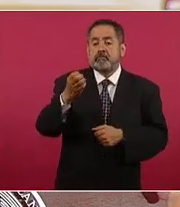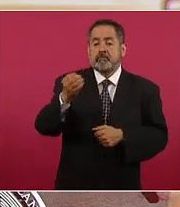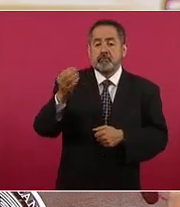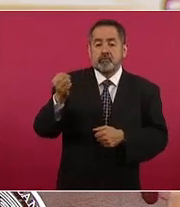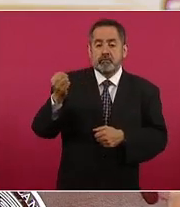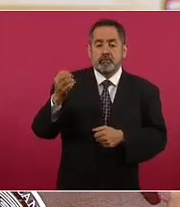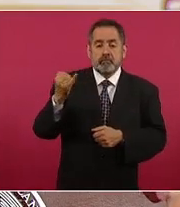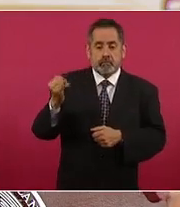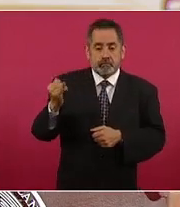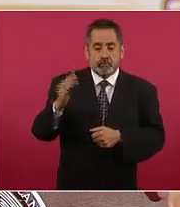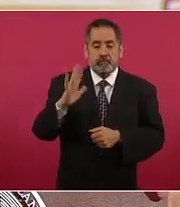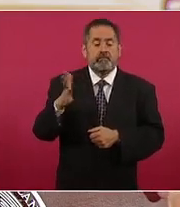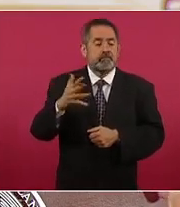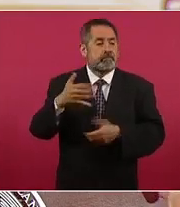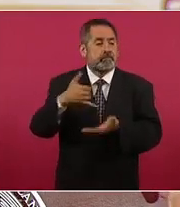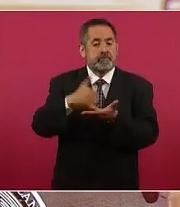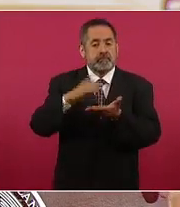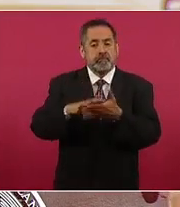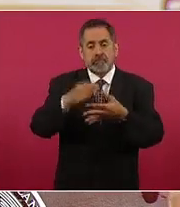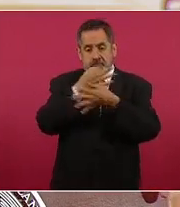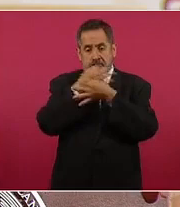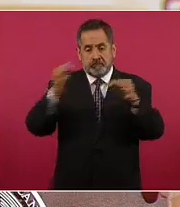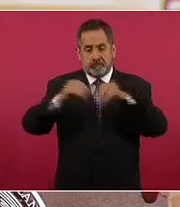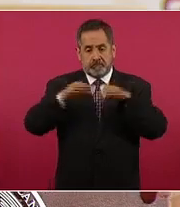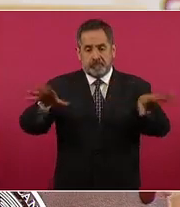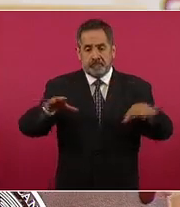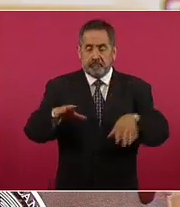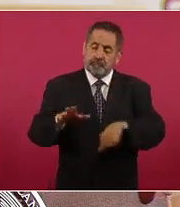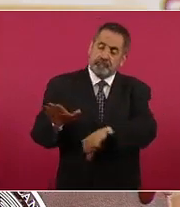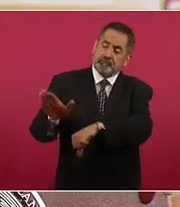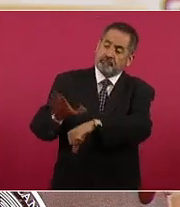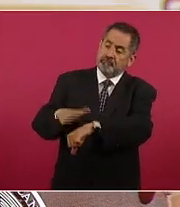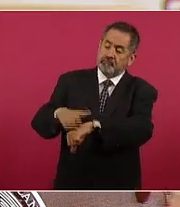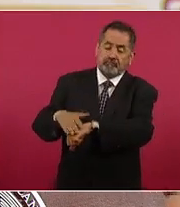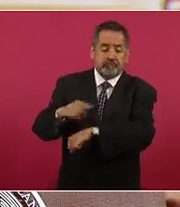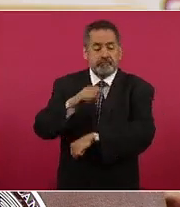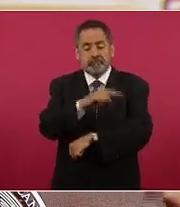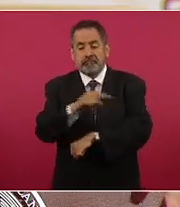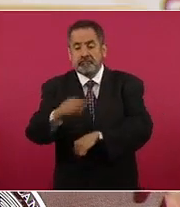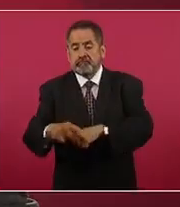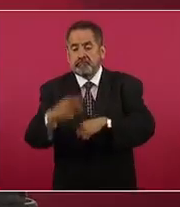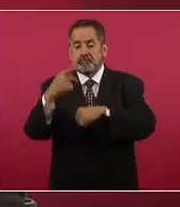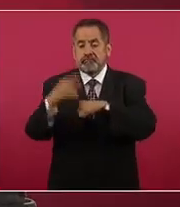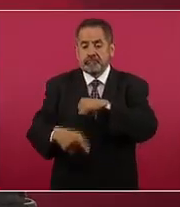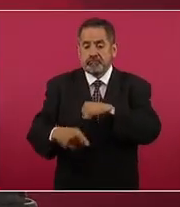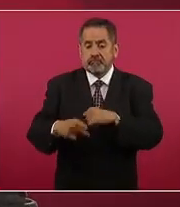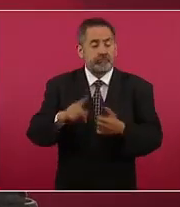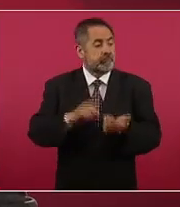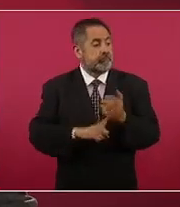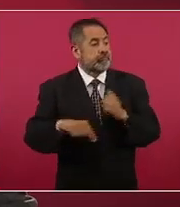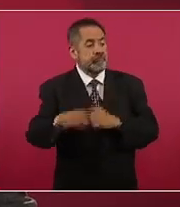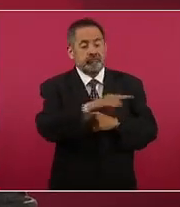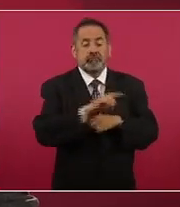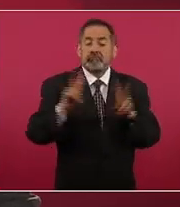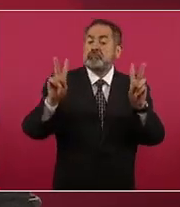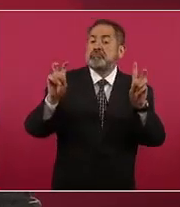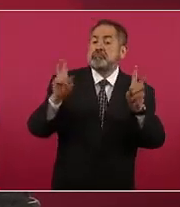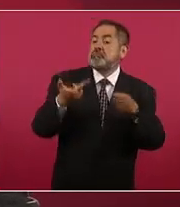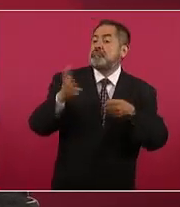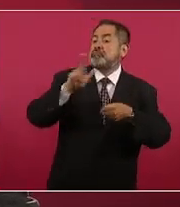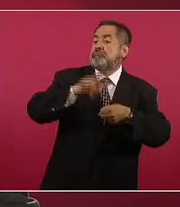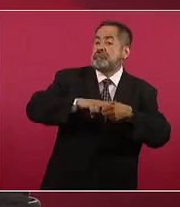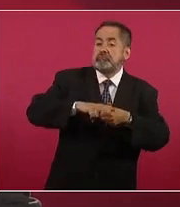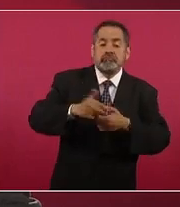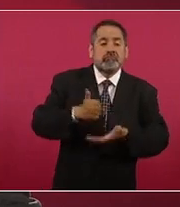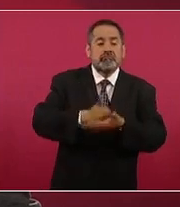un aviso, un aviso de riesgo por una red de clínicas de cirugía estética, en